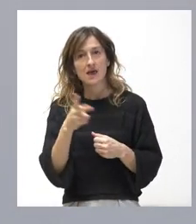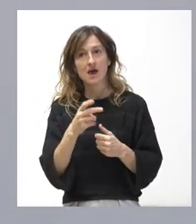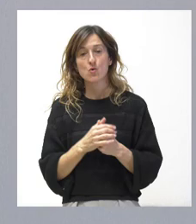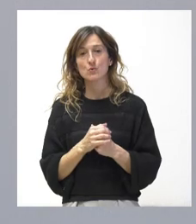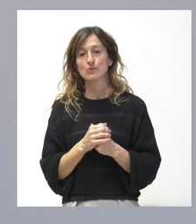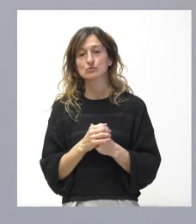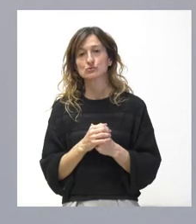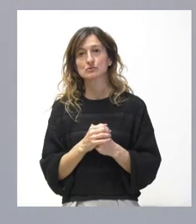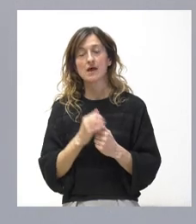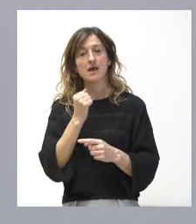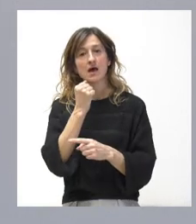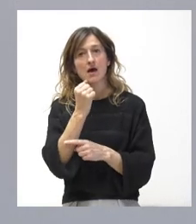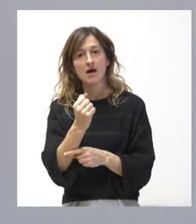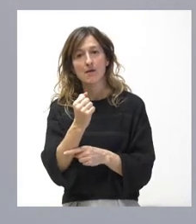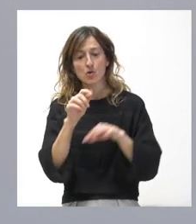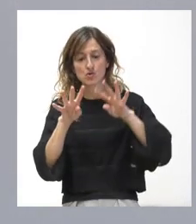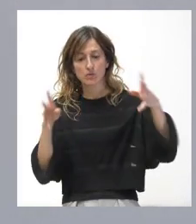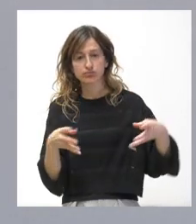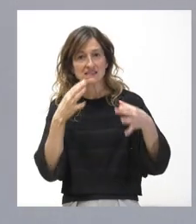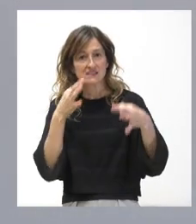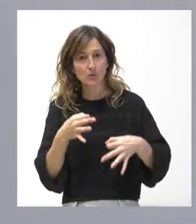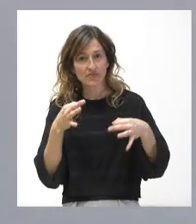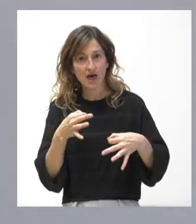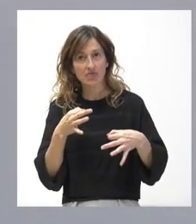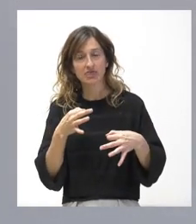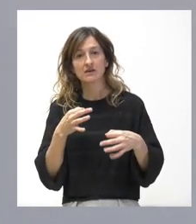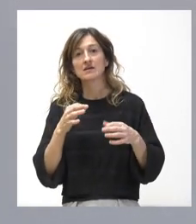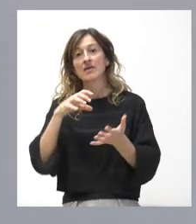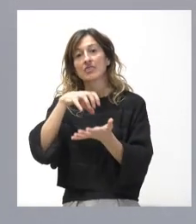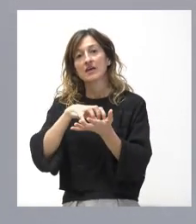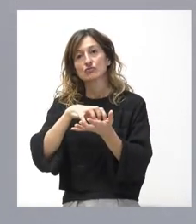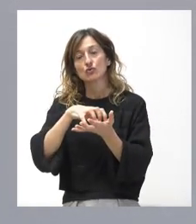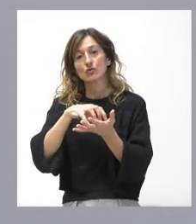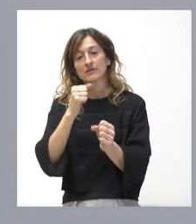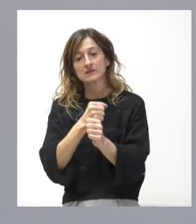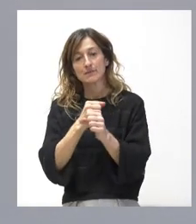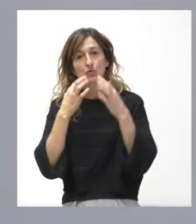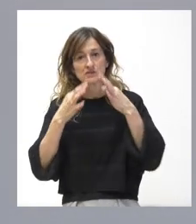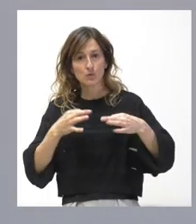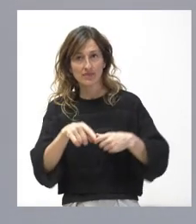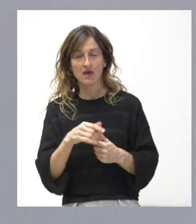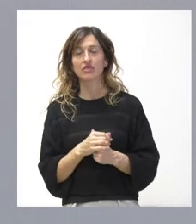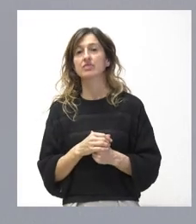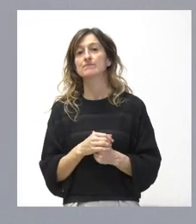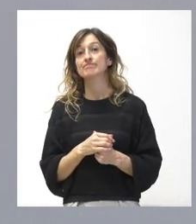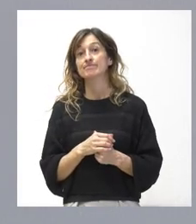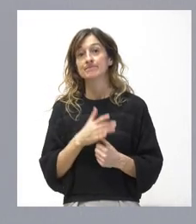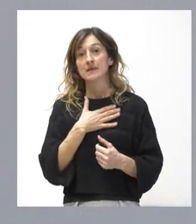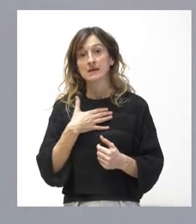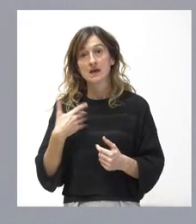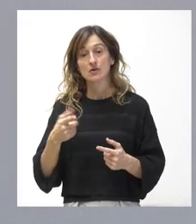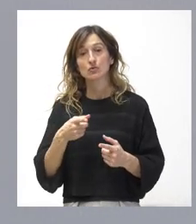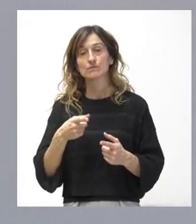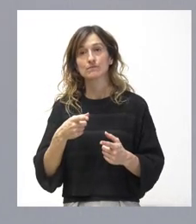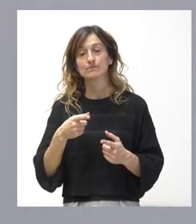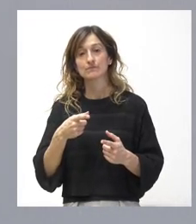reforzar la ciberseguridad en relación con el Centro de Operaciones de Seguridad. De esta forma, lo